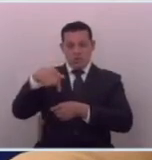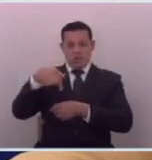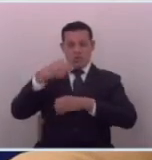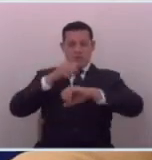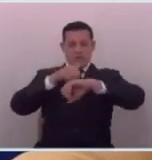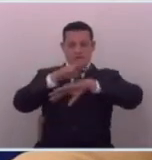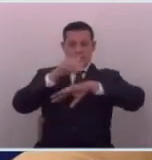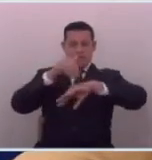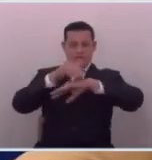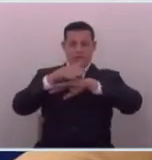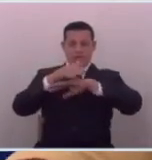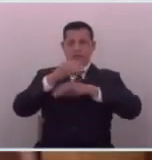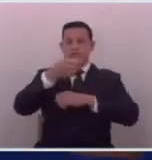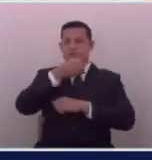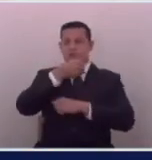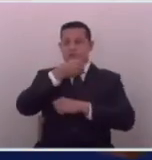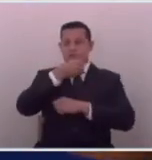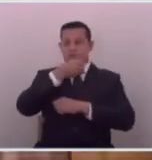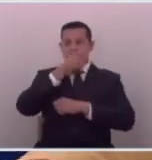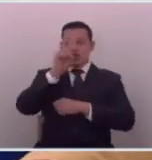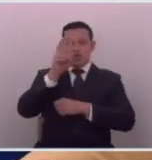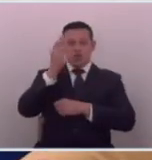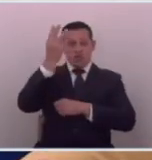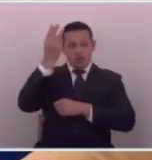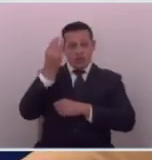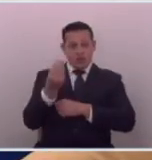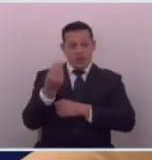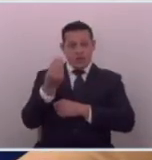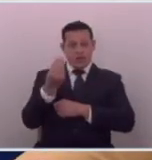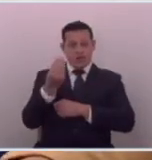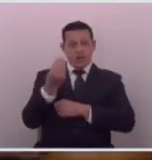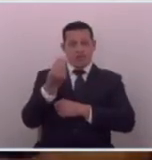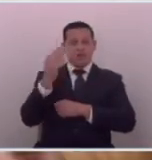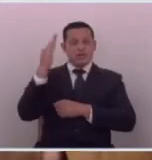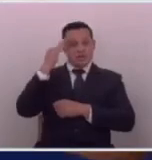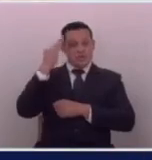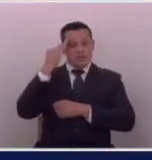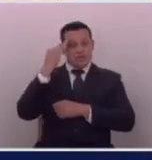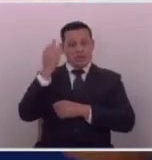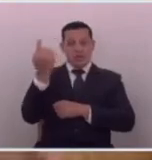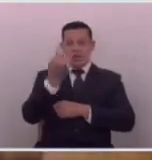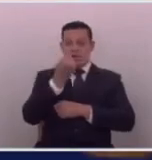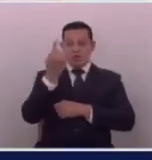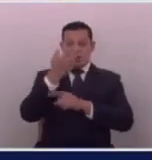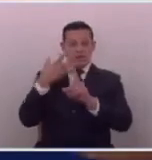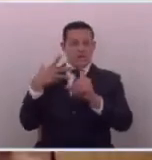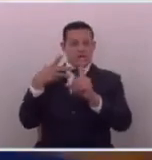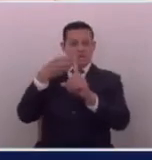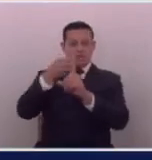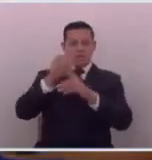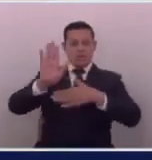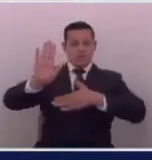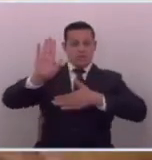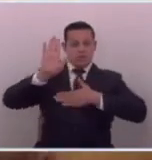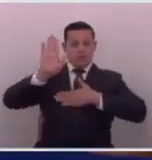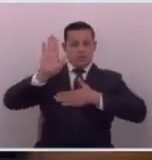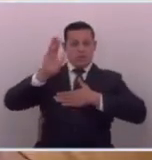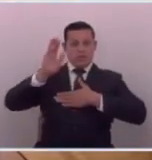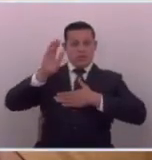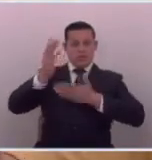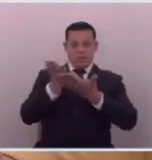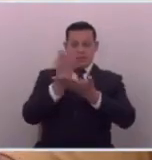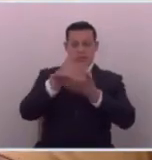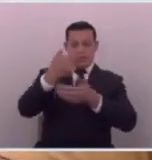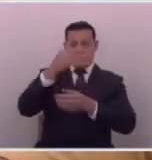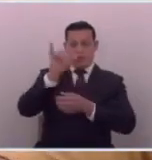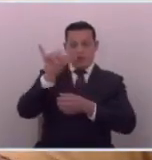mandando su edición de dos días porque saben que el único objetivo que cumple el diario de hoy